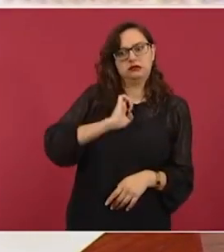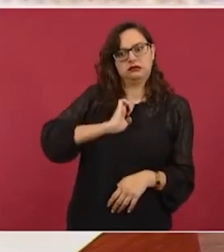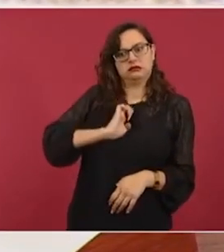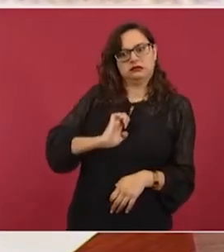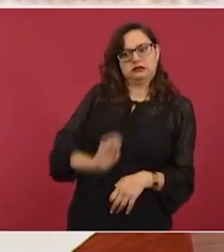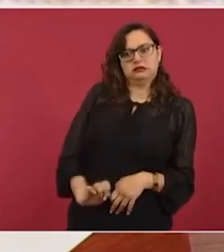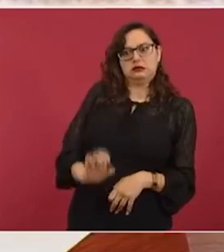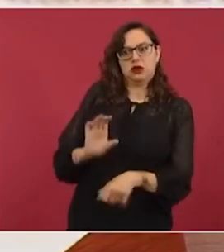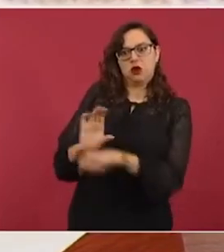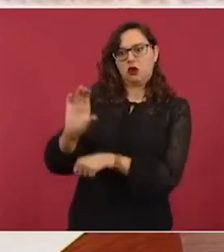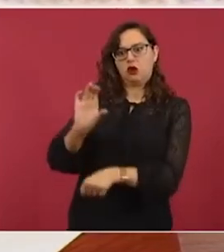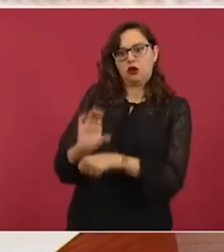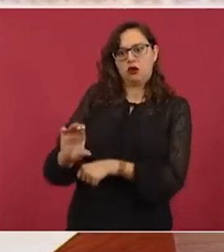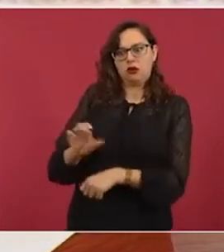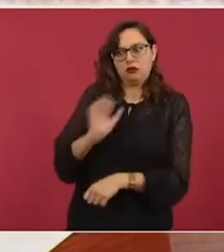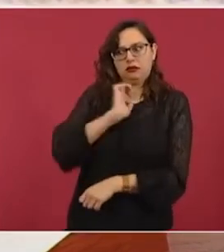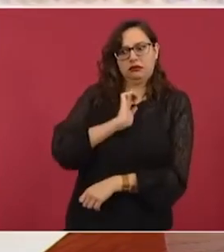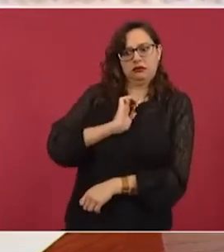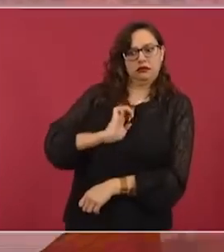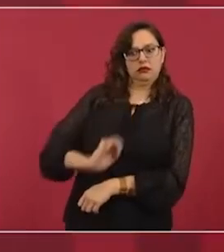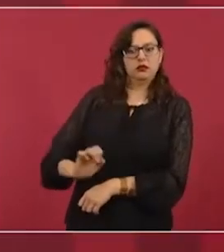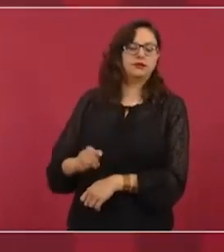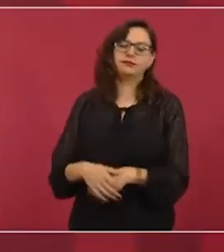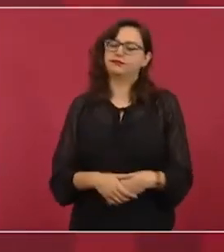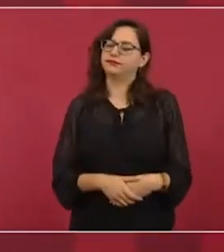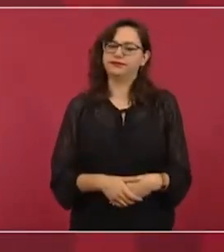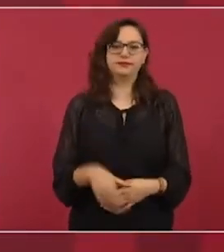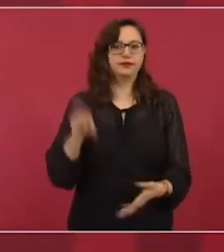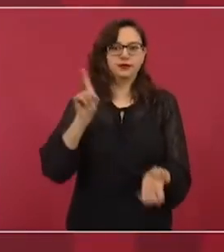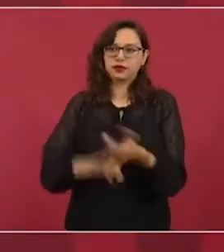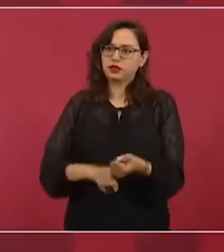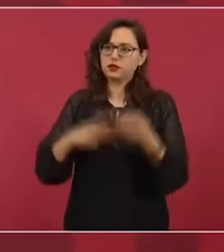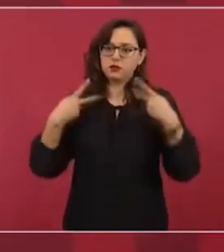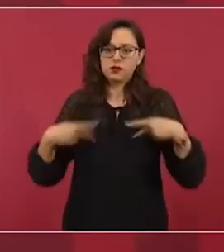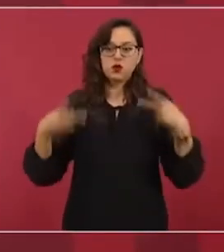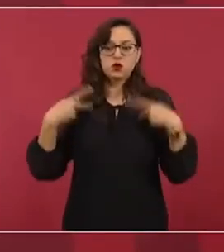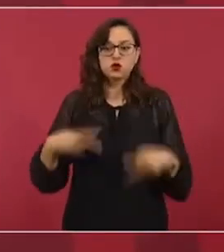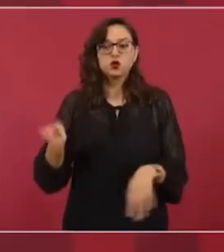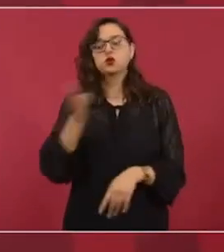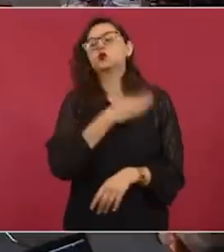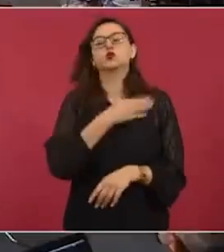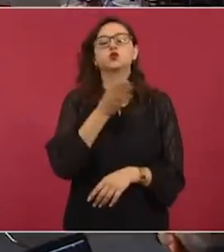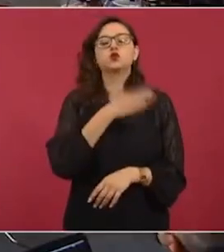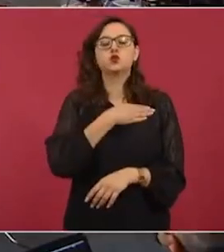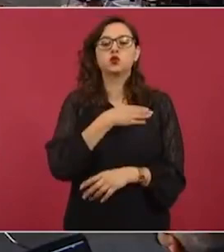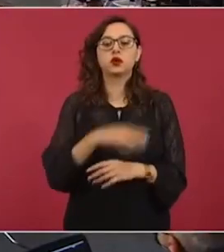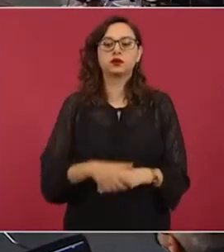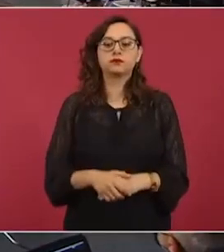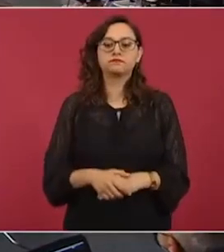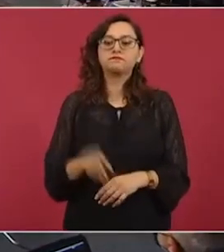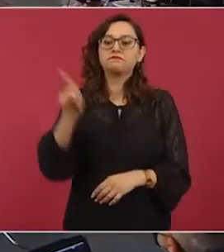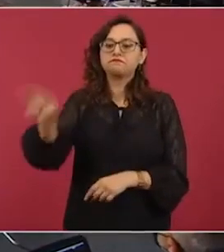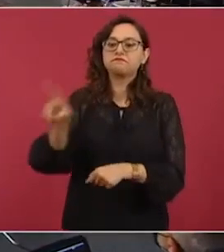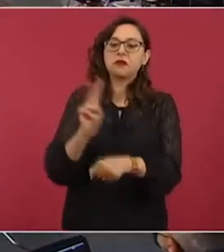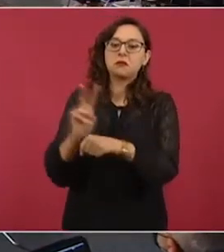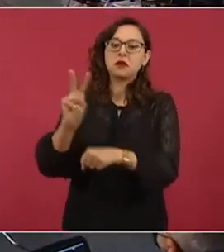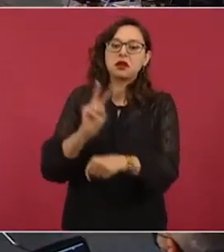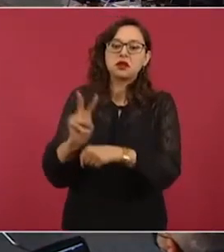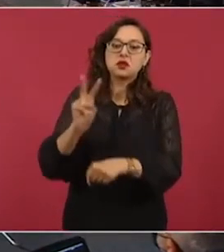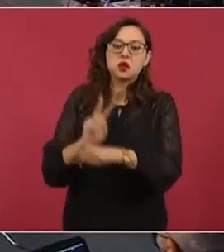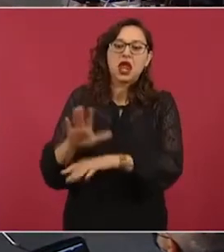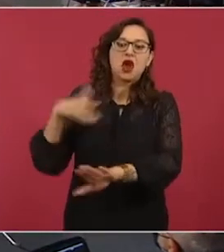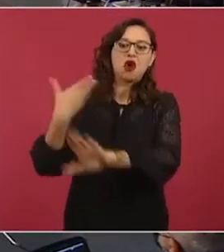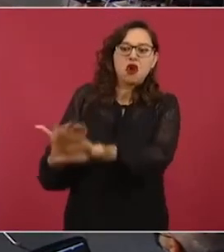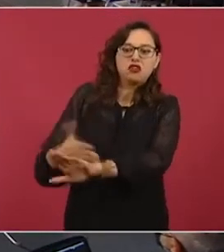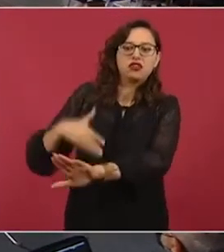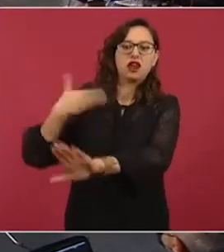Son pueblos buenos. Bueno, una campaña contra Venezuela. ¿Qué acaba de suceder